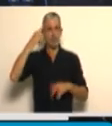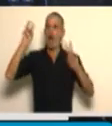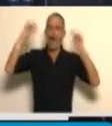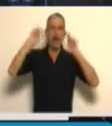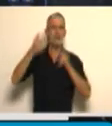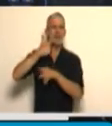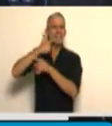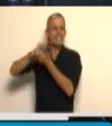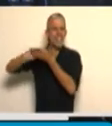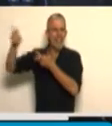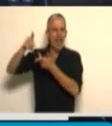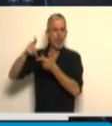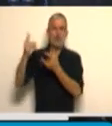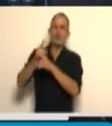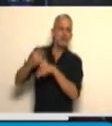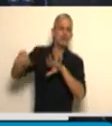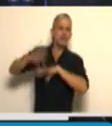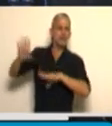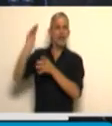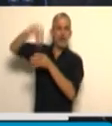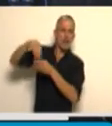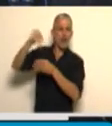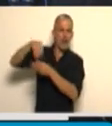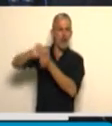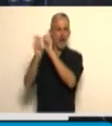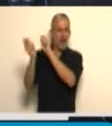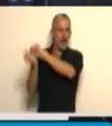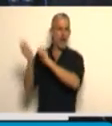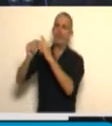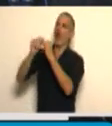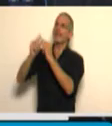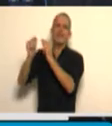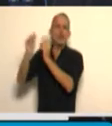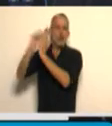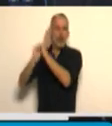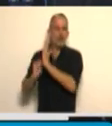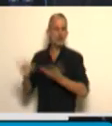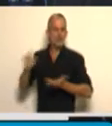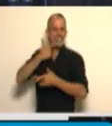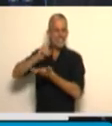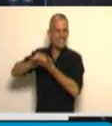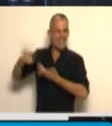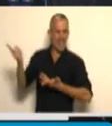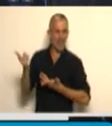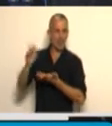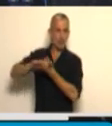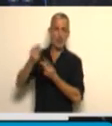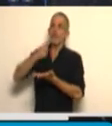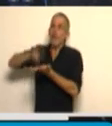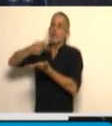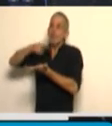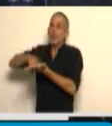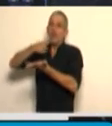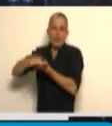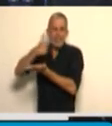que el Senado recurrentemente está incorporando artículos que tienen que ver con competencia tributaria que